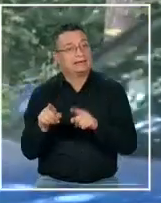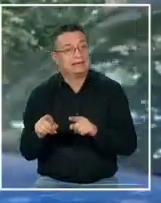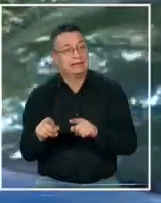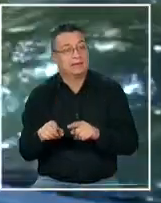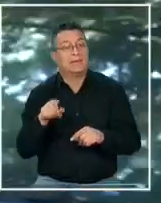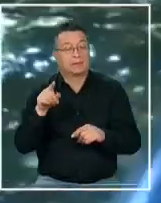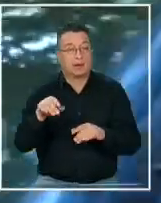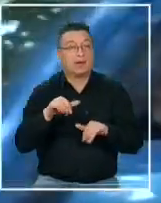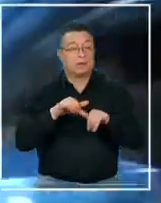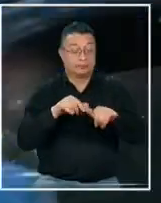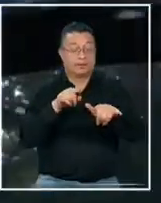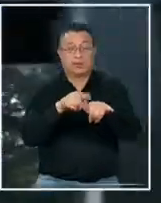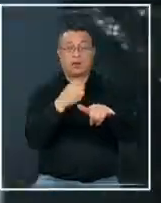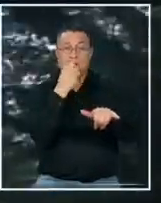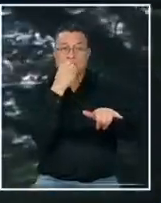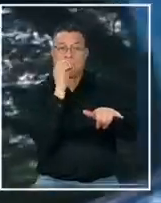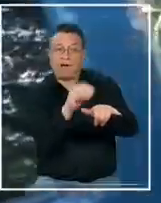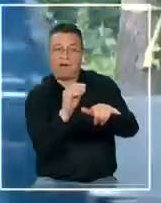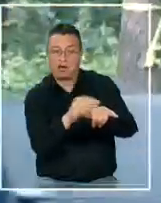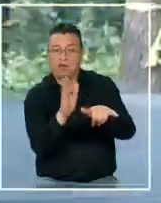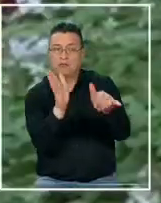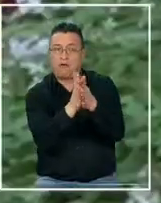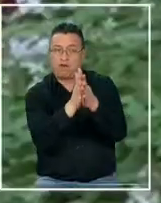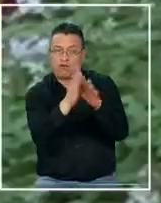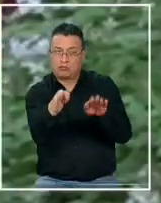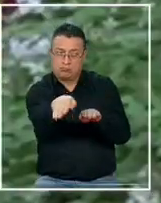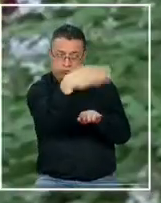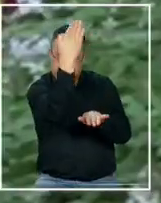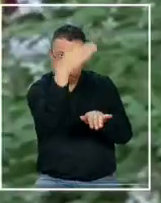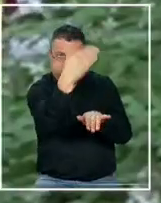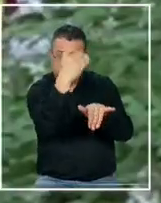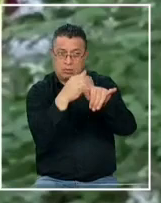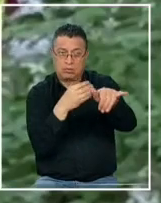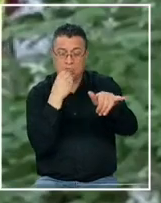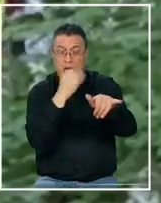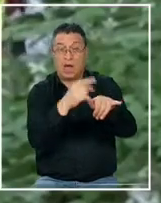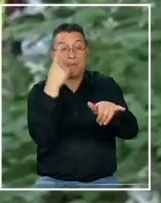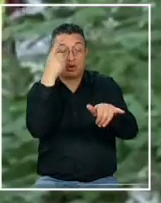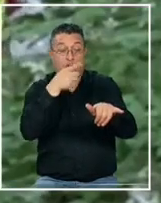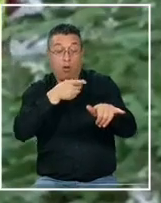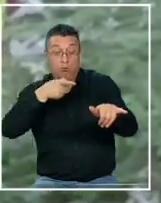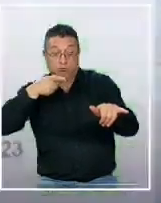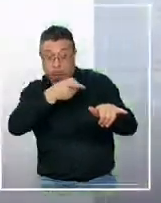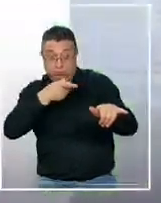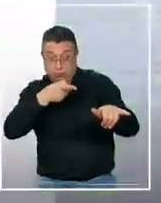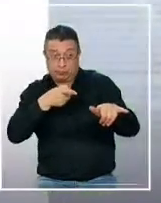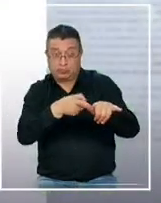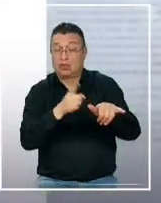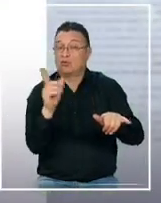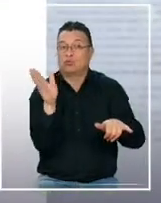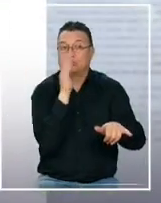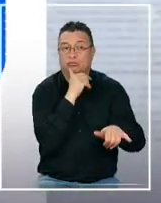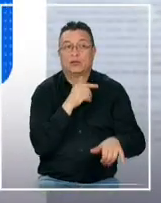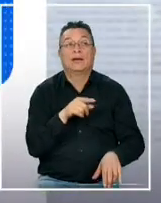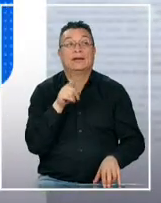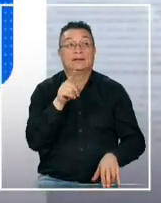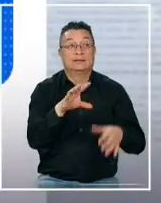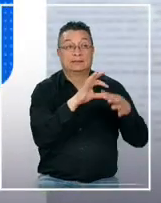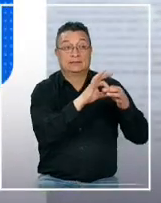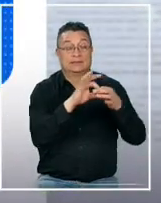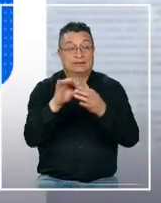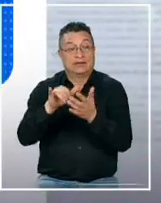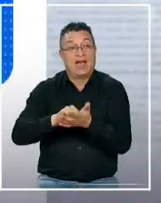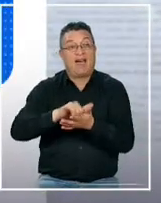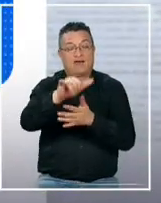piloto de la avioneta para que cambiara su rumbo aunque aseguran que en ningún momento se disparó en su contra durante este evento el avión